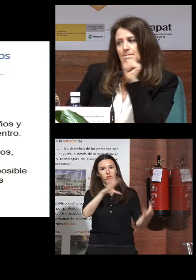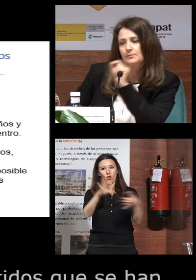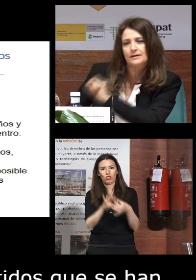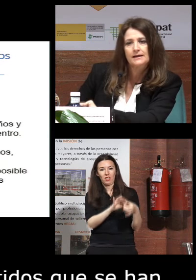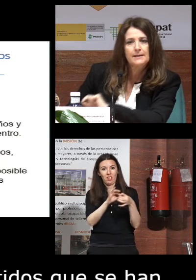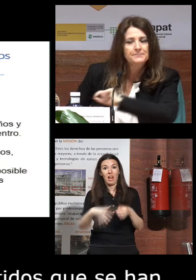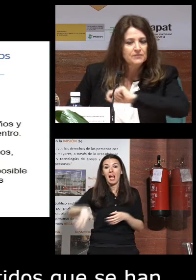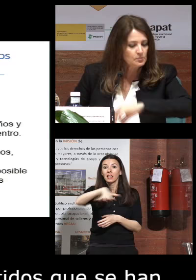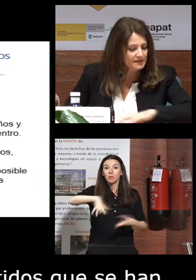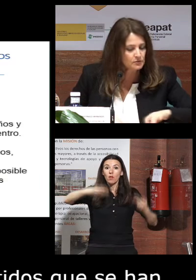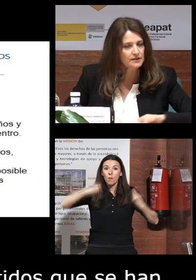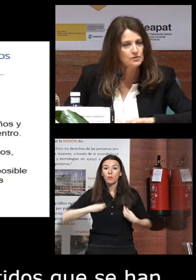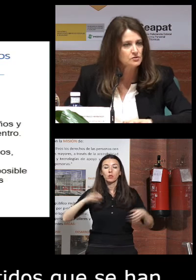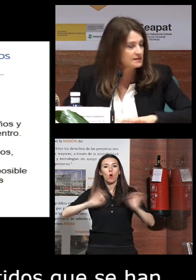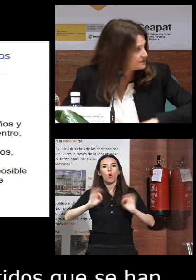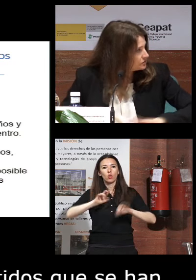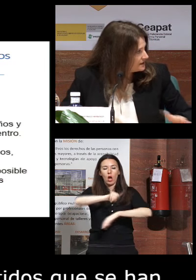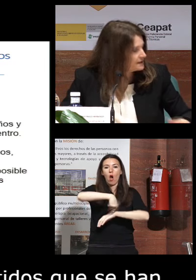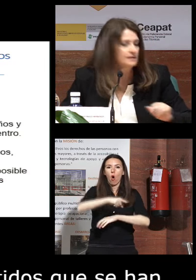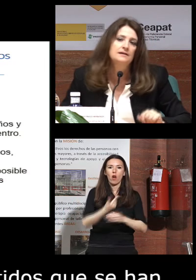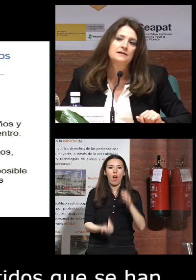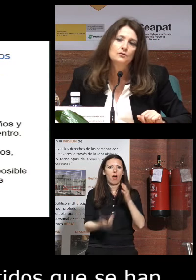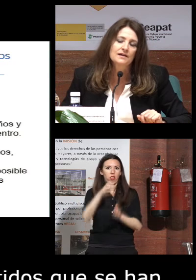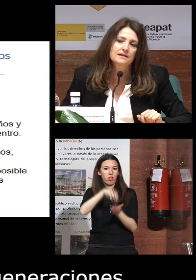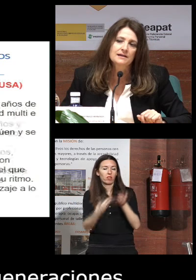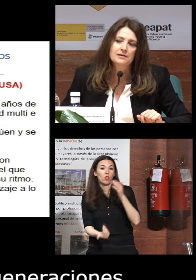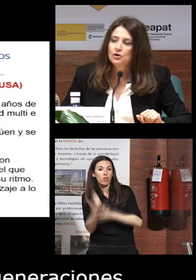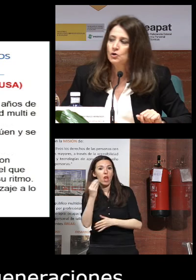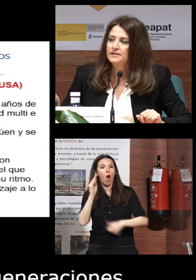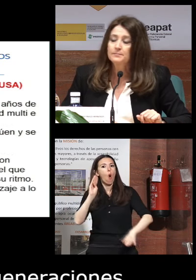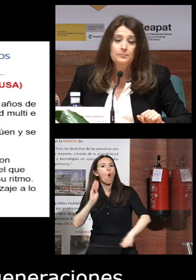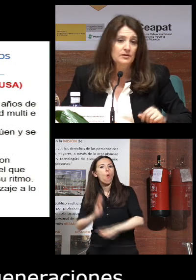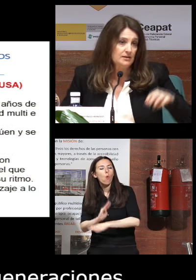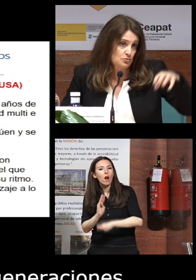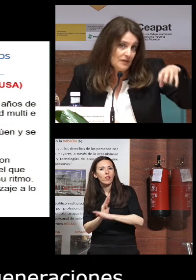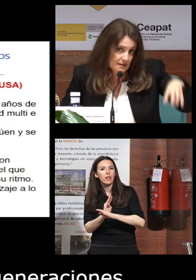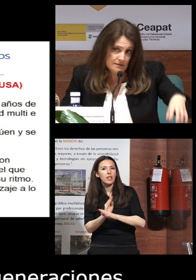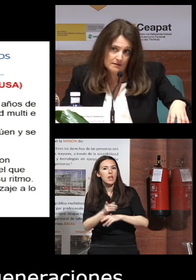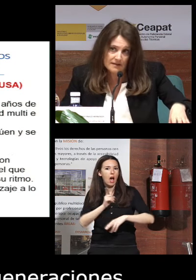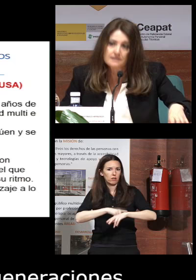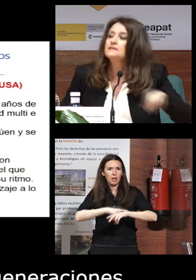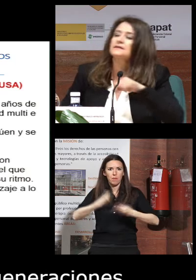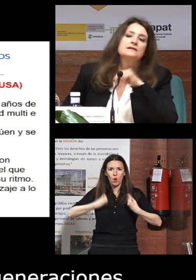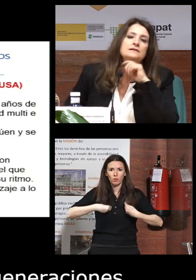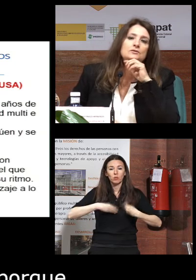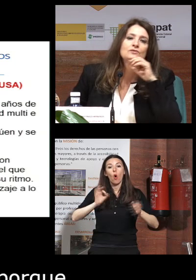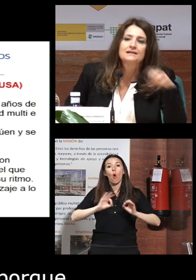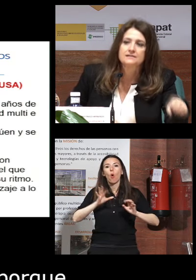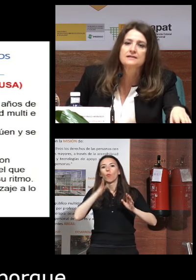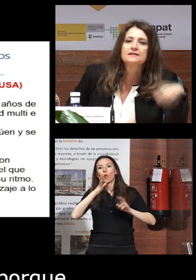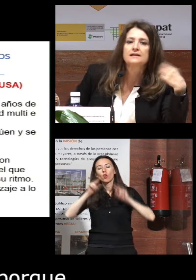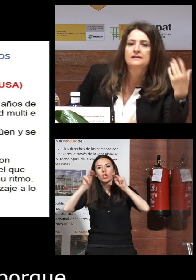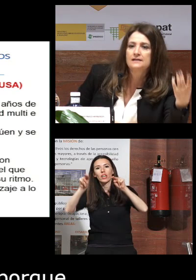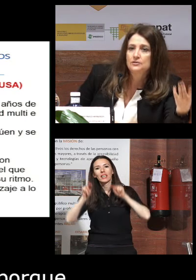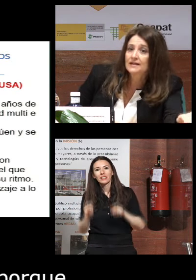o bien porque comparten durante unas horas centro de día y guardería o bien porque son una residencia una